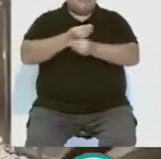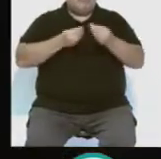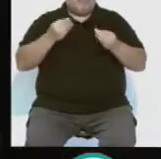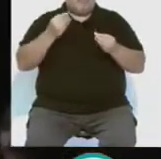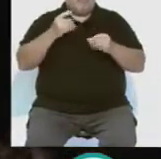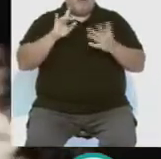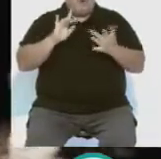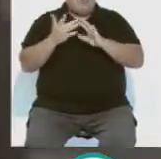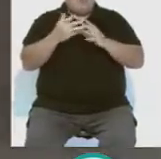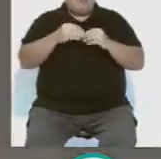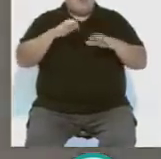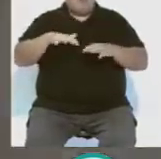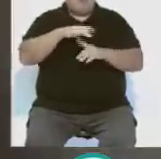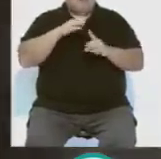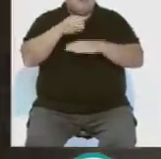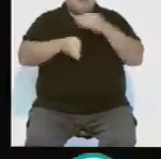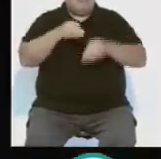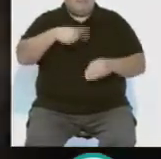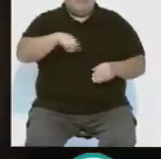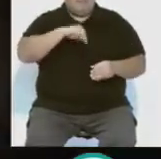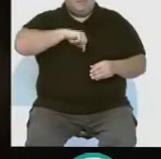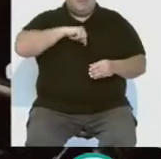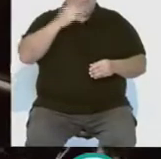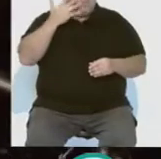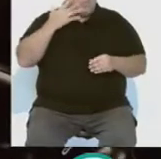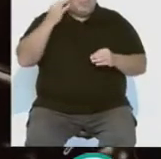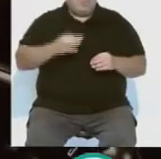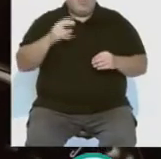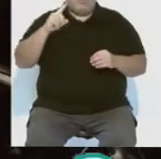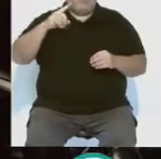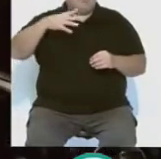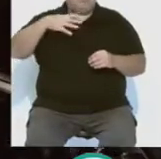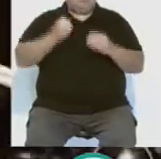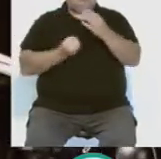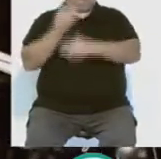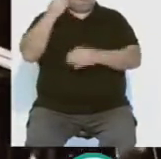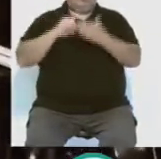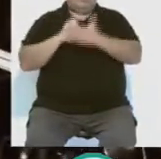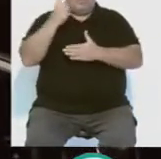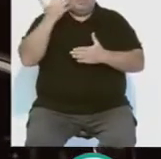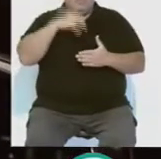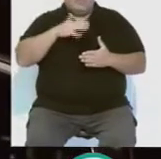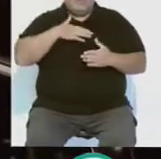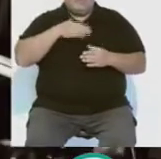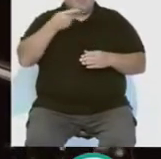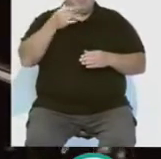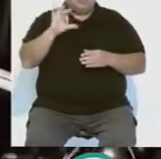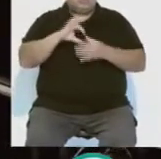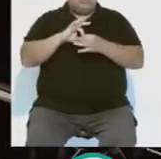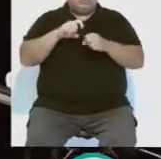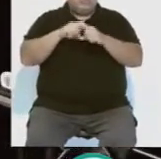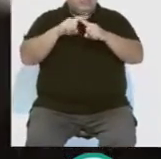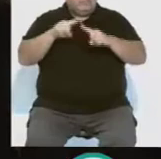una conexión única con cada asistente. Considerado como la última revelación del blues del sur de Europa, Frankie Chávez juega con la